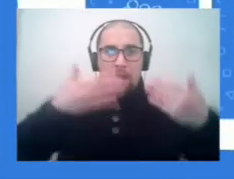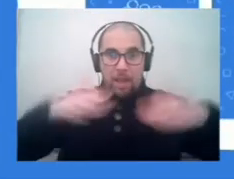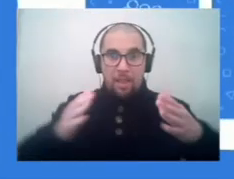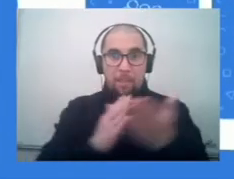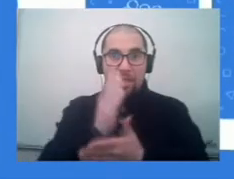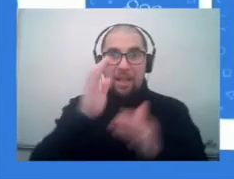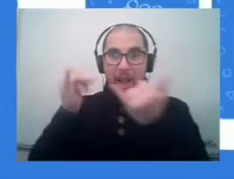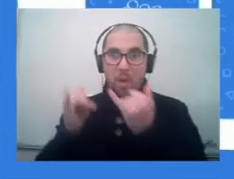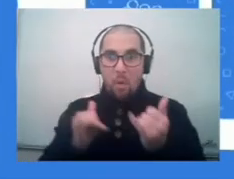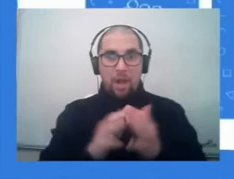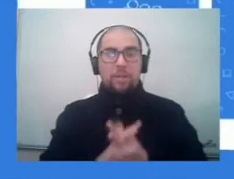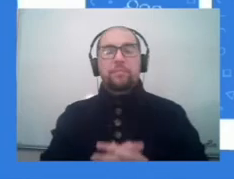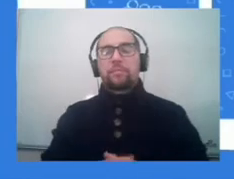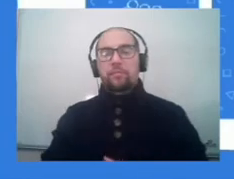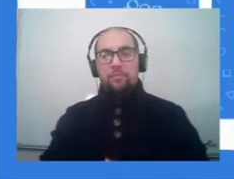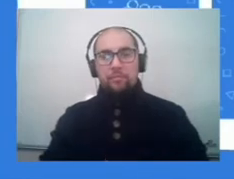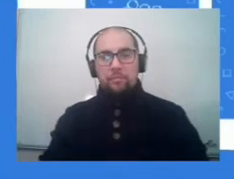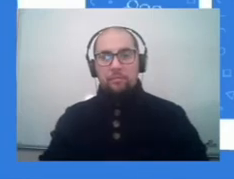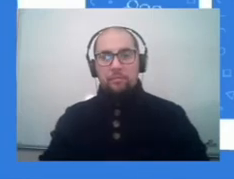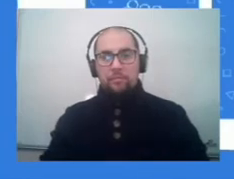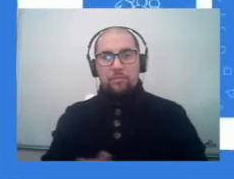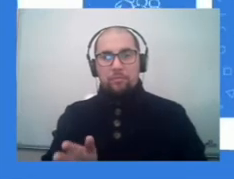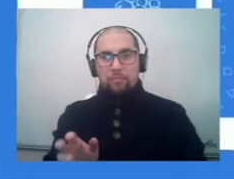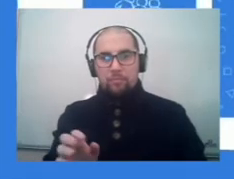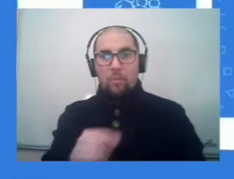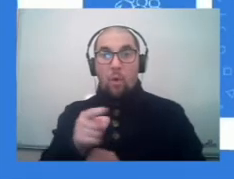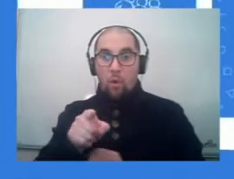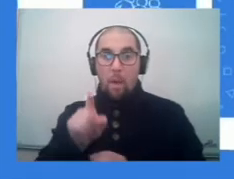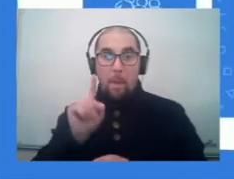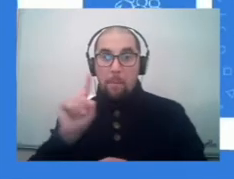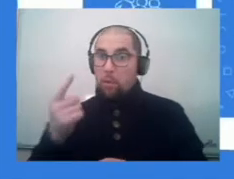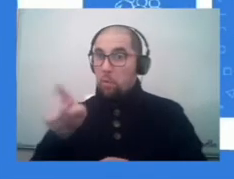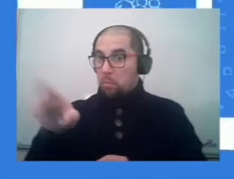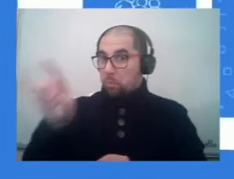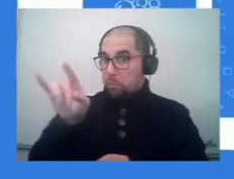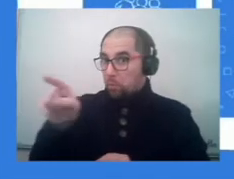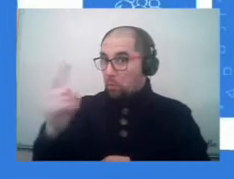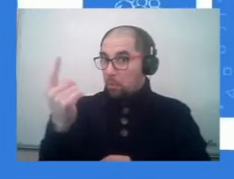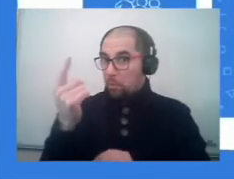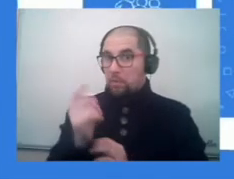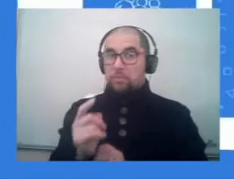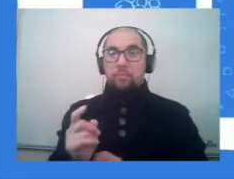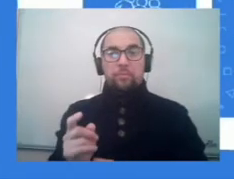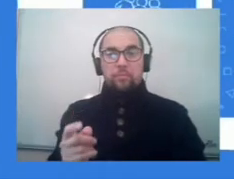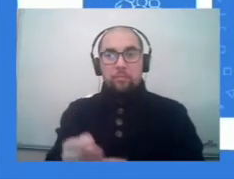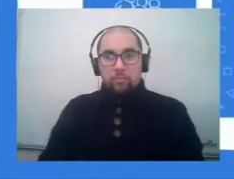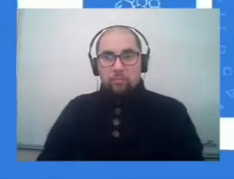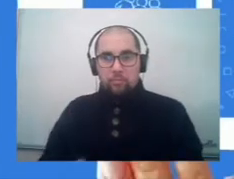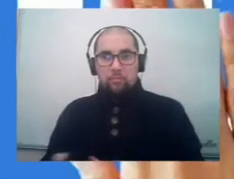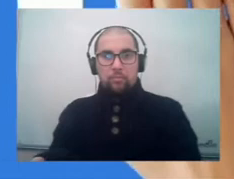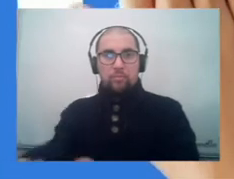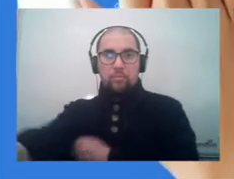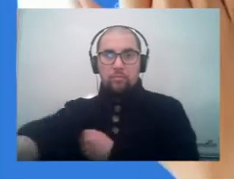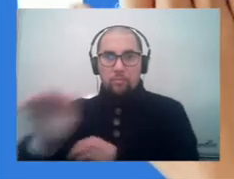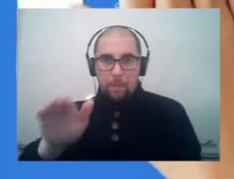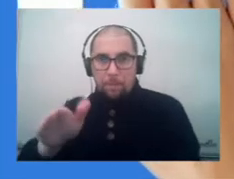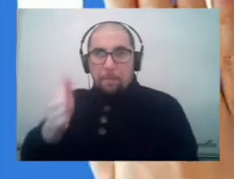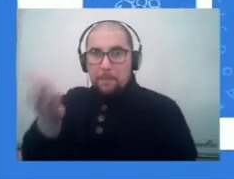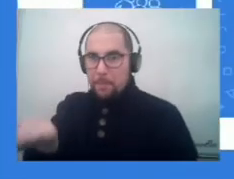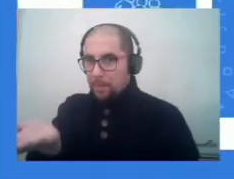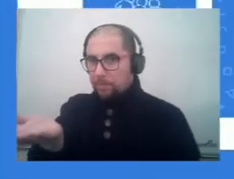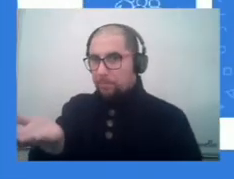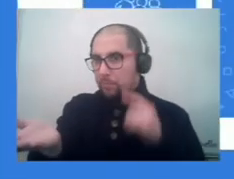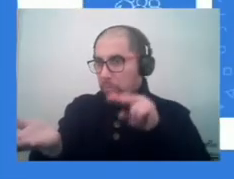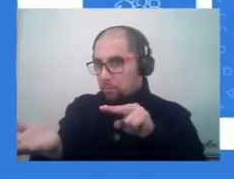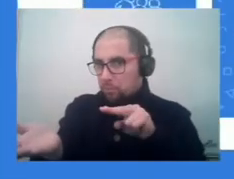listos para empezar a jugar. Es el turno de la primera jugadora. Da vuelta la primera carta,